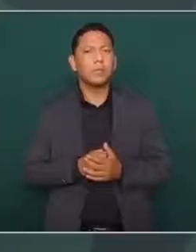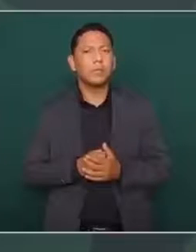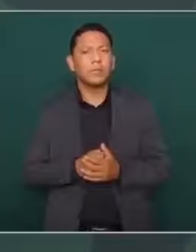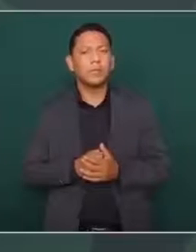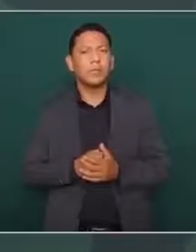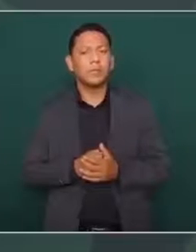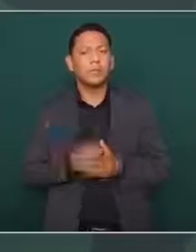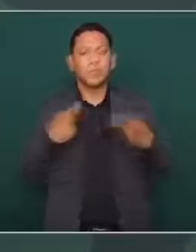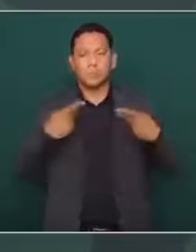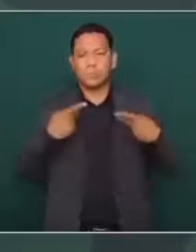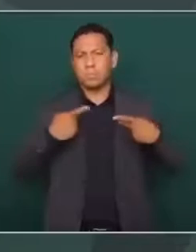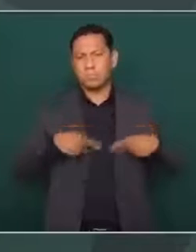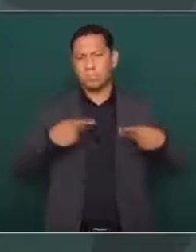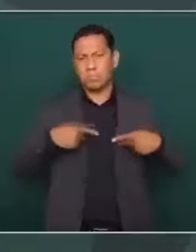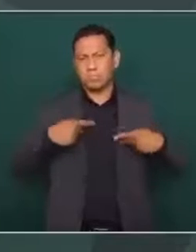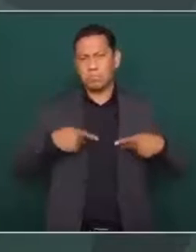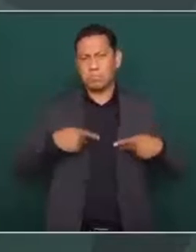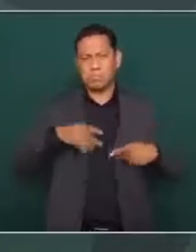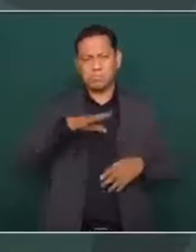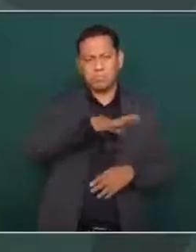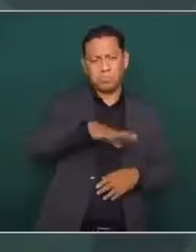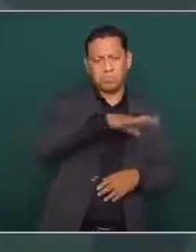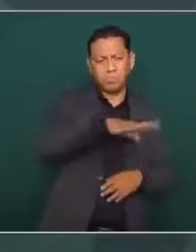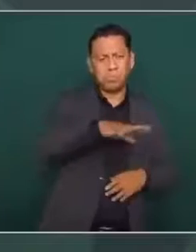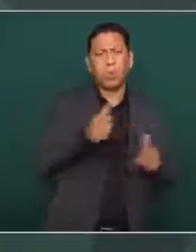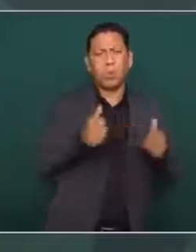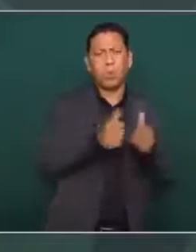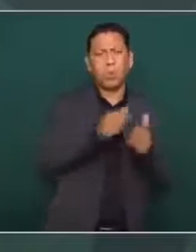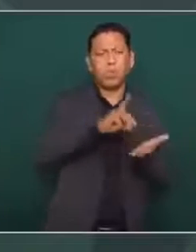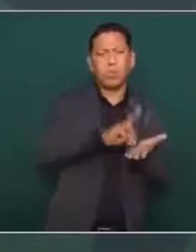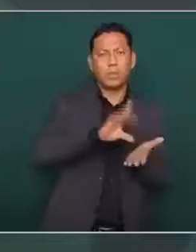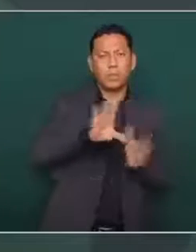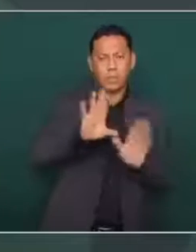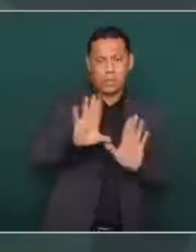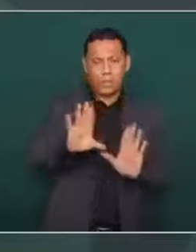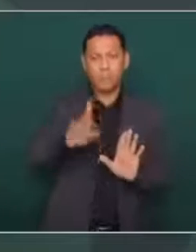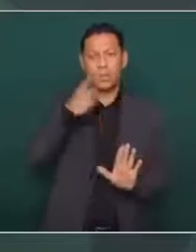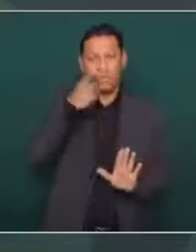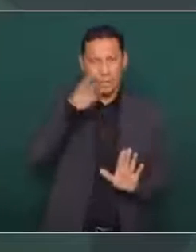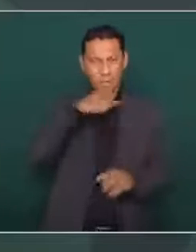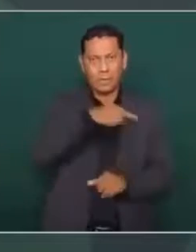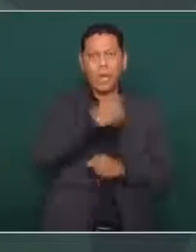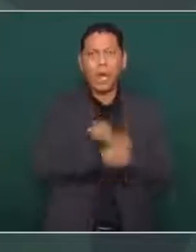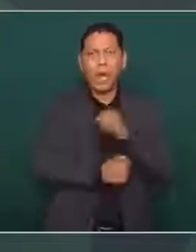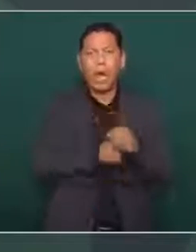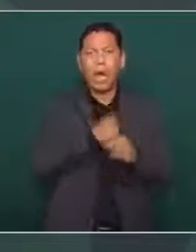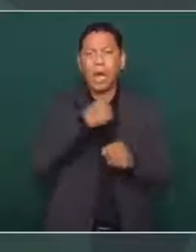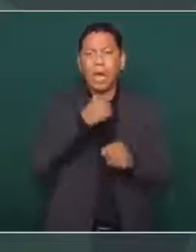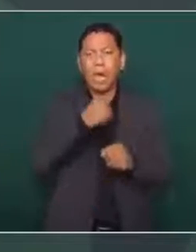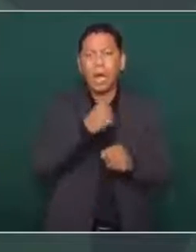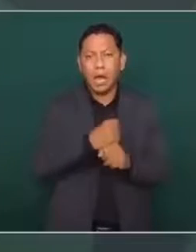con discapacidad de 29 años hacia abajo.